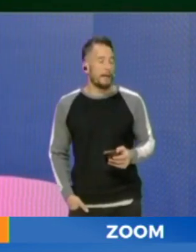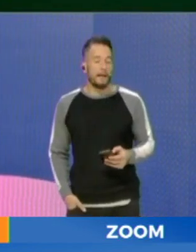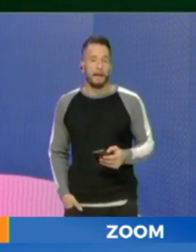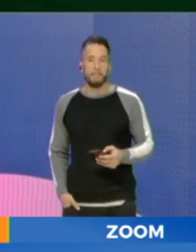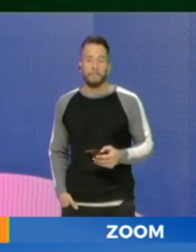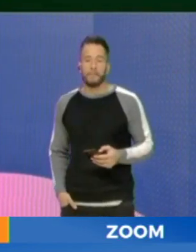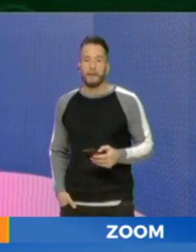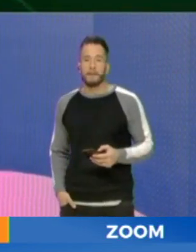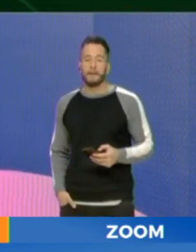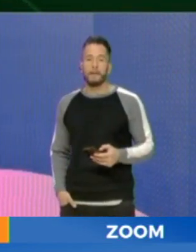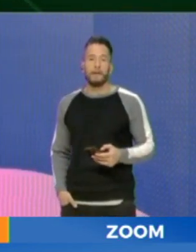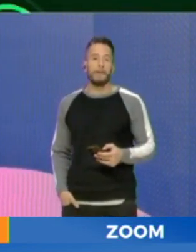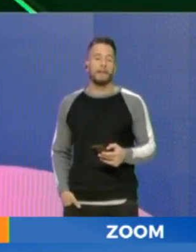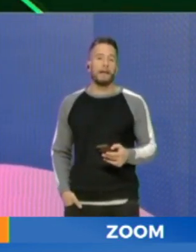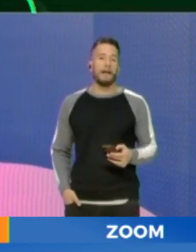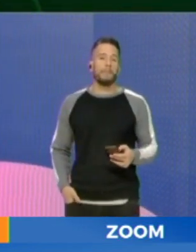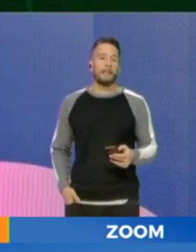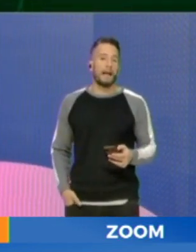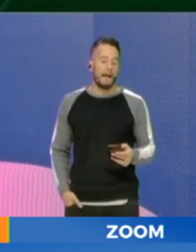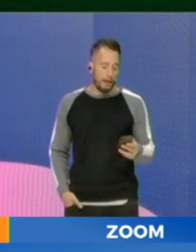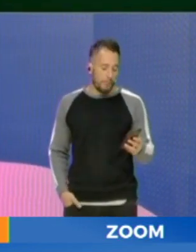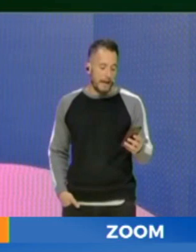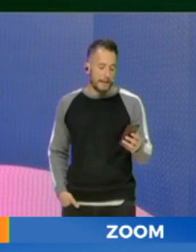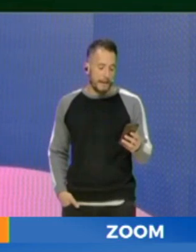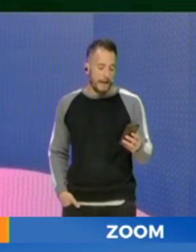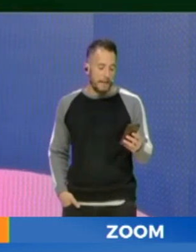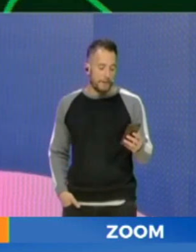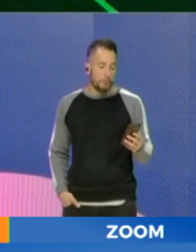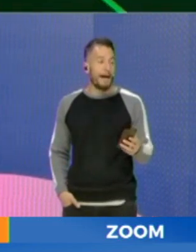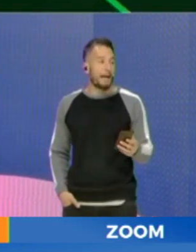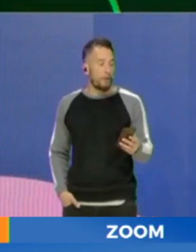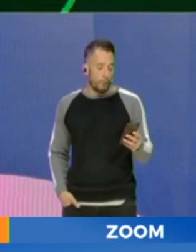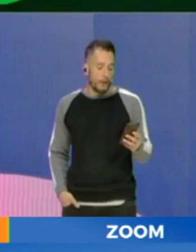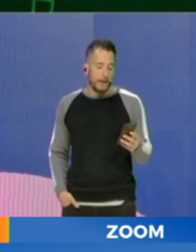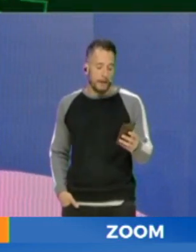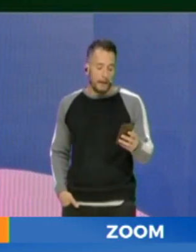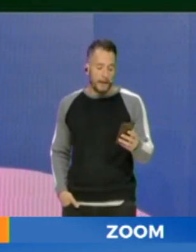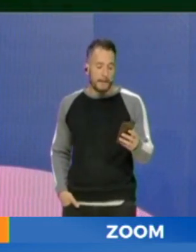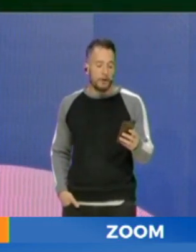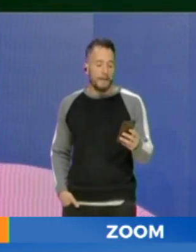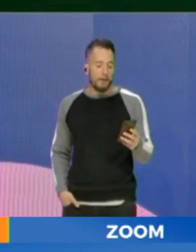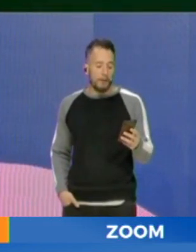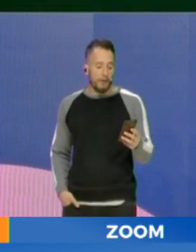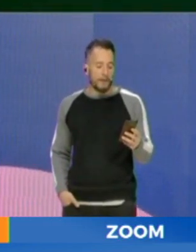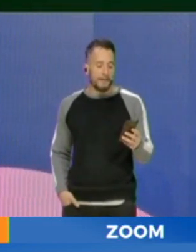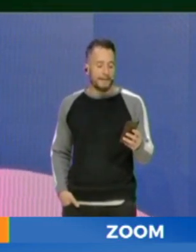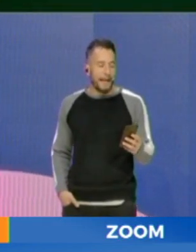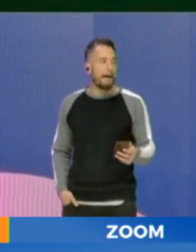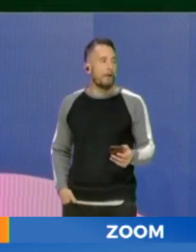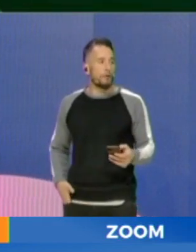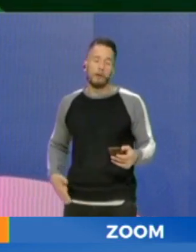obviamente, a invitar a la comunidad que se quiera sumar, a concurrir. Es el domingo entonces,